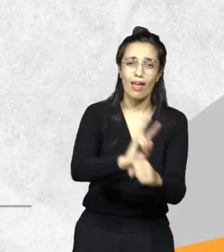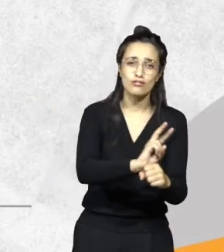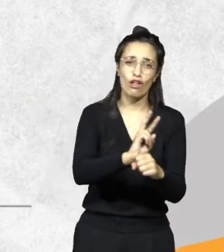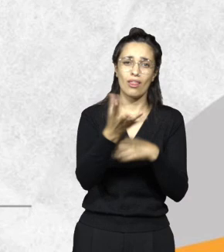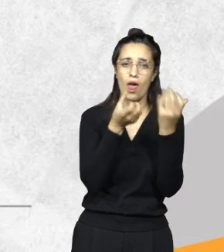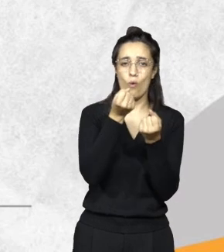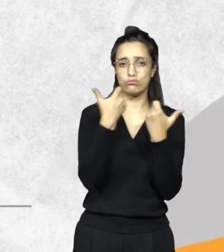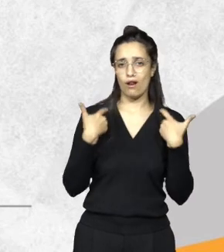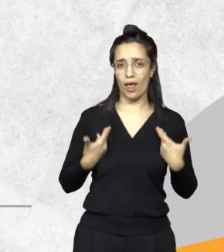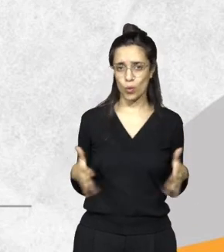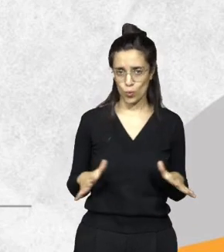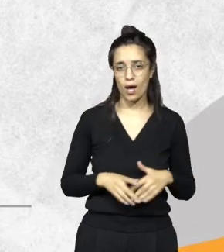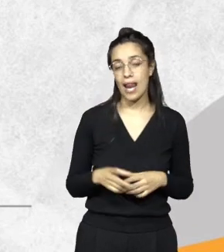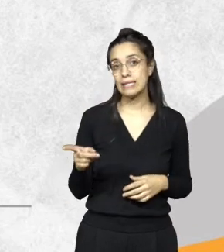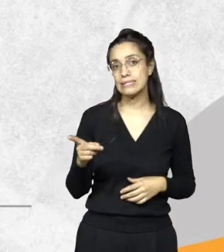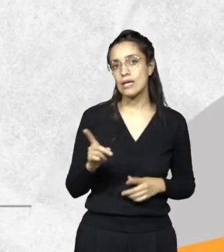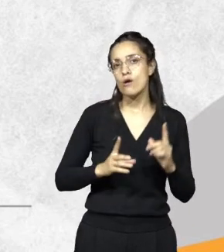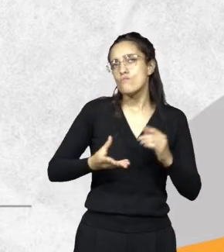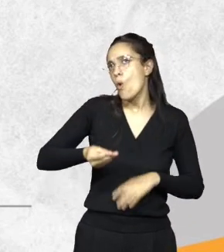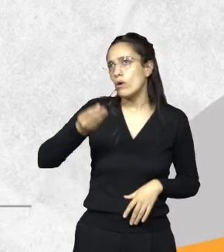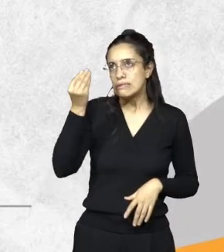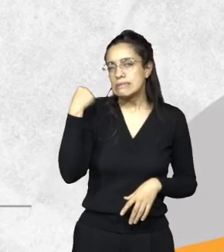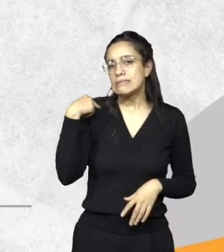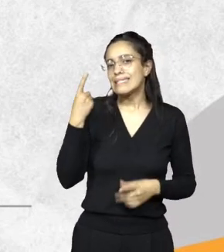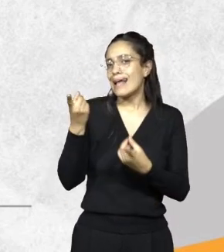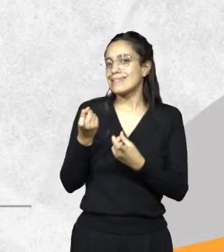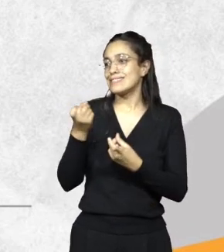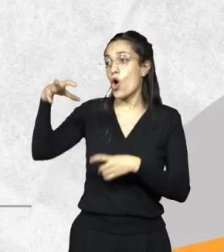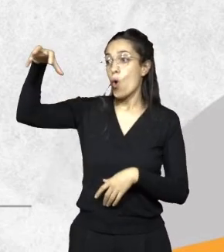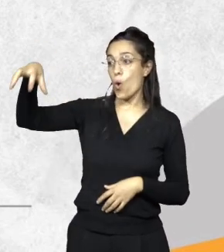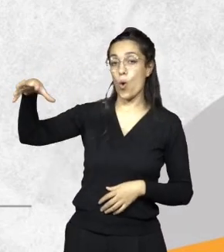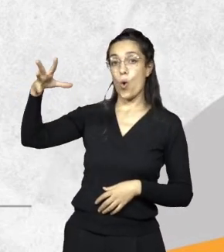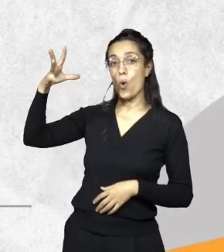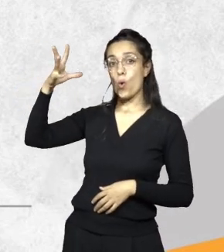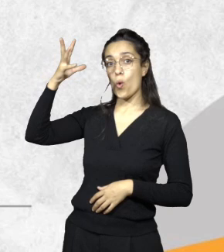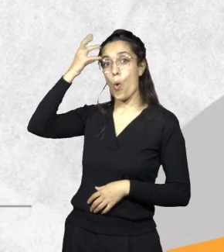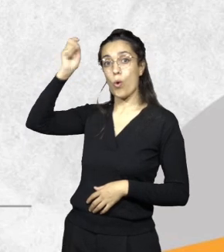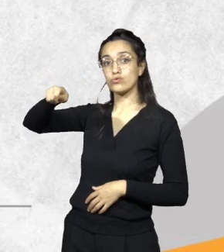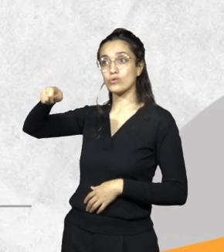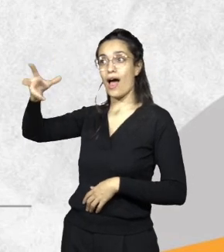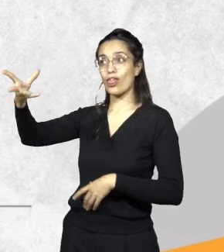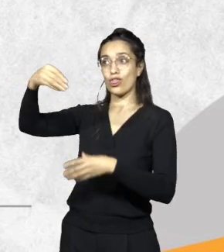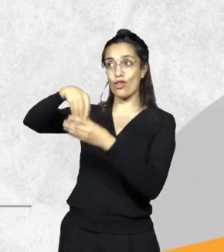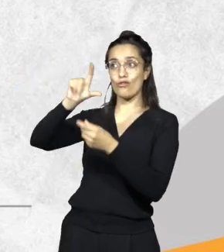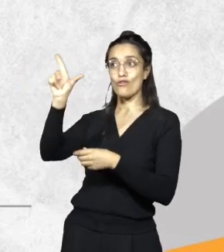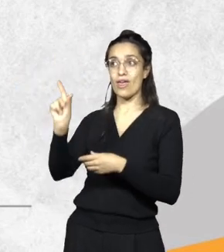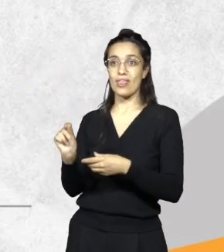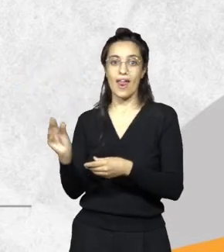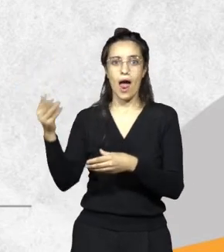es necesario que un juzgado federal intervenga para poner un poco de mano dura. pasa el tiempo.